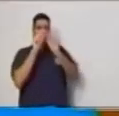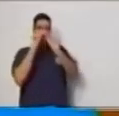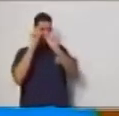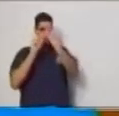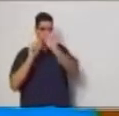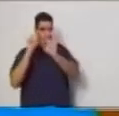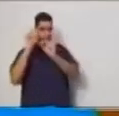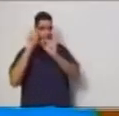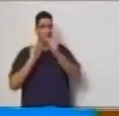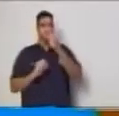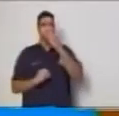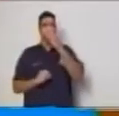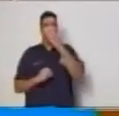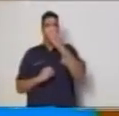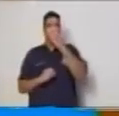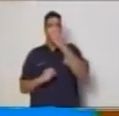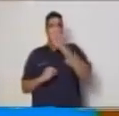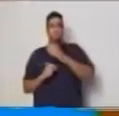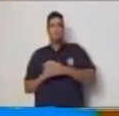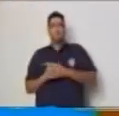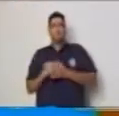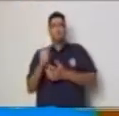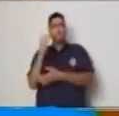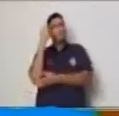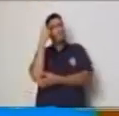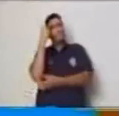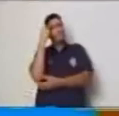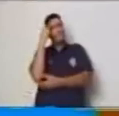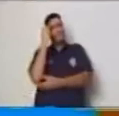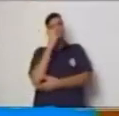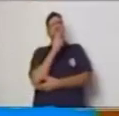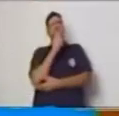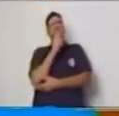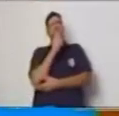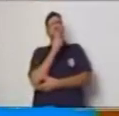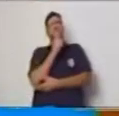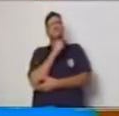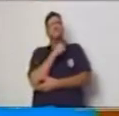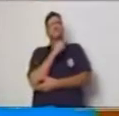¿quién será la variable dependiente?